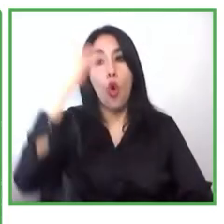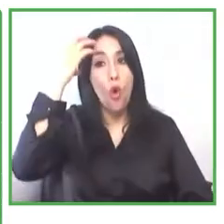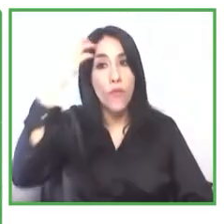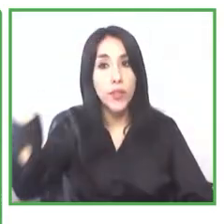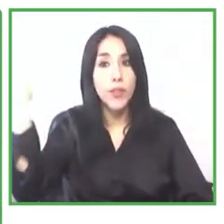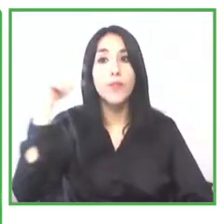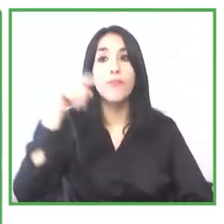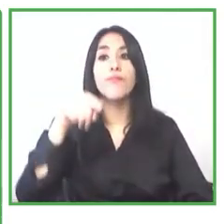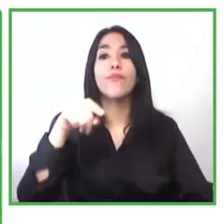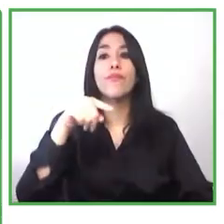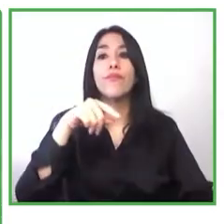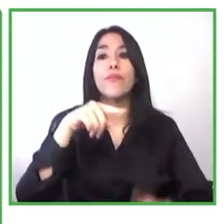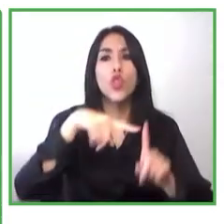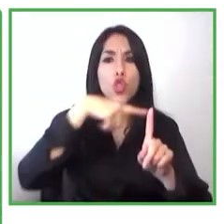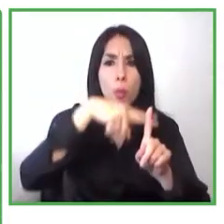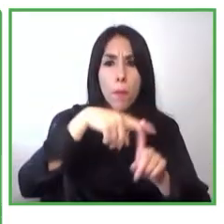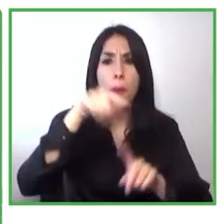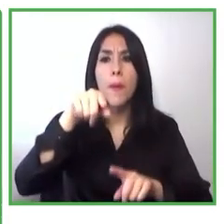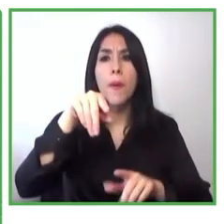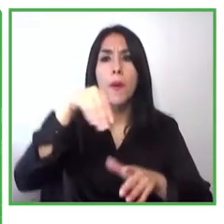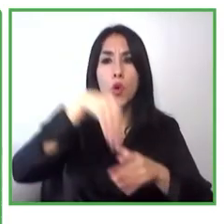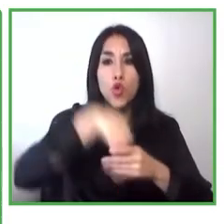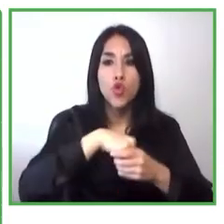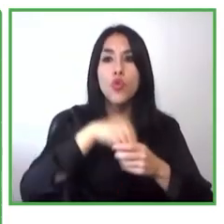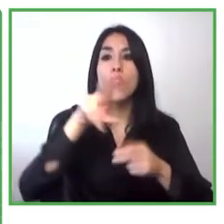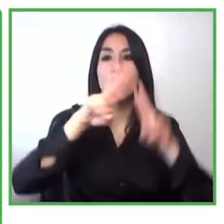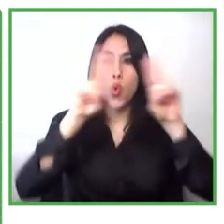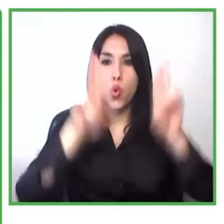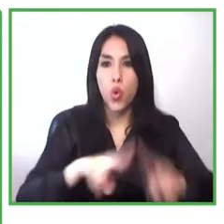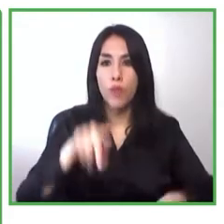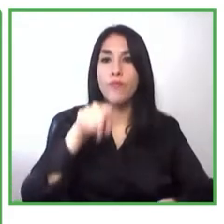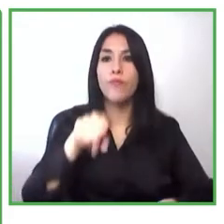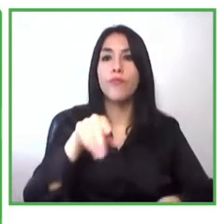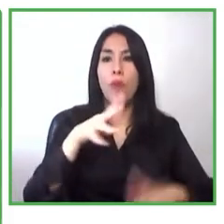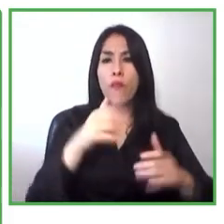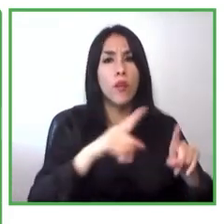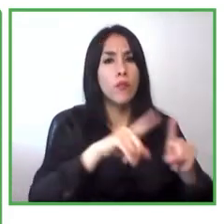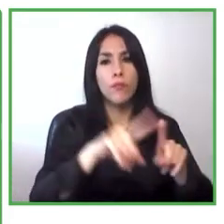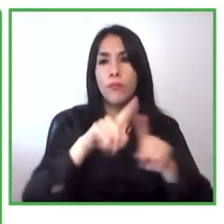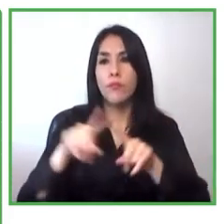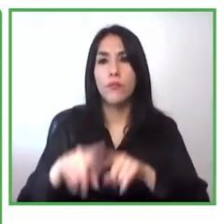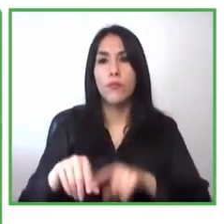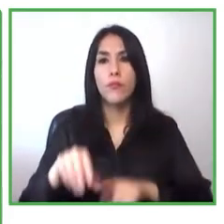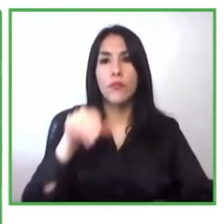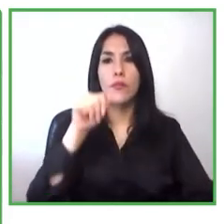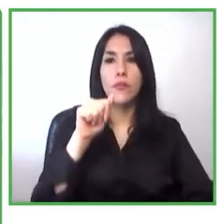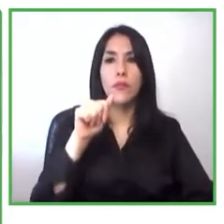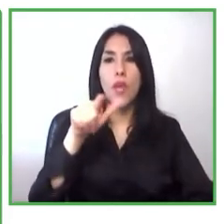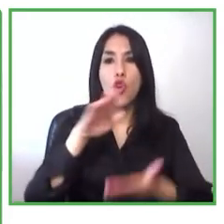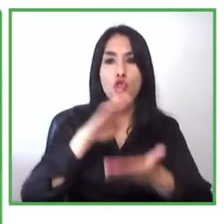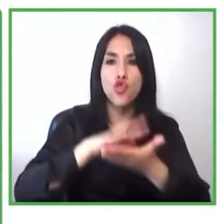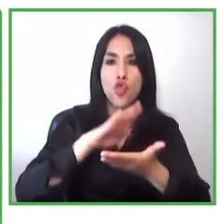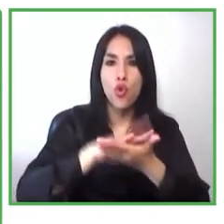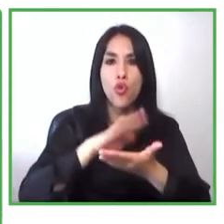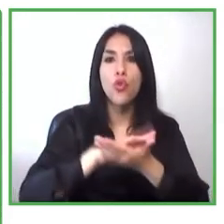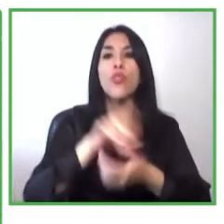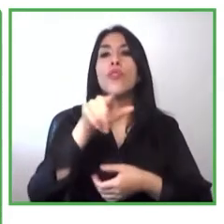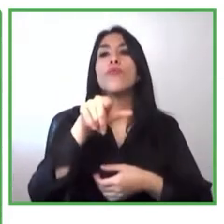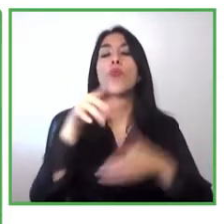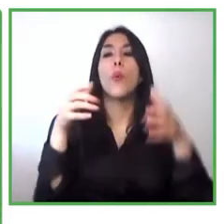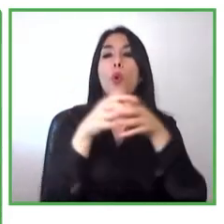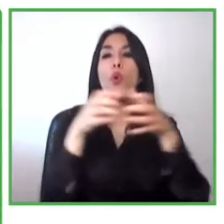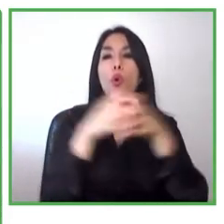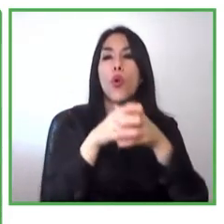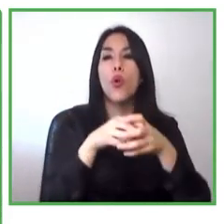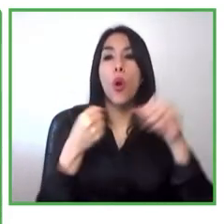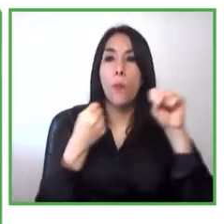ejemplo de participación de la academia, y ese tipo de alianzas son tremendamente importantes para apoyar iniciativas que pueden tener unos